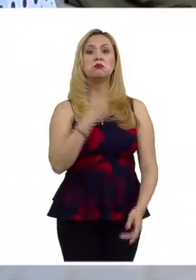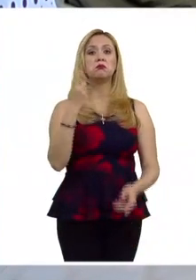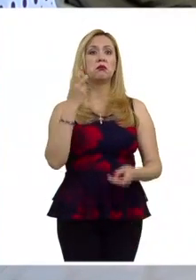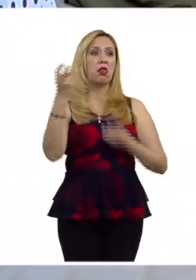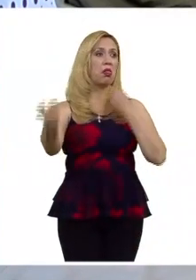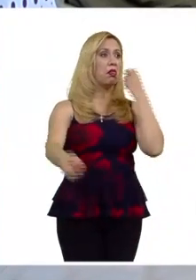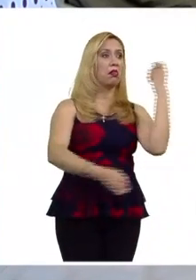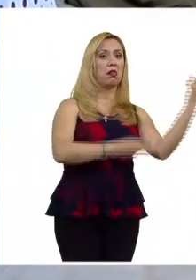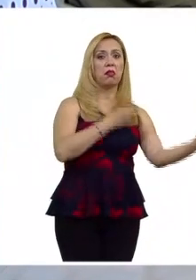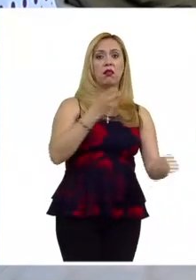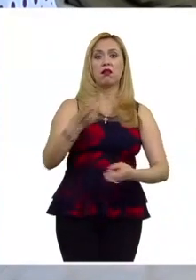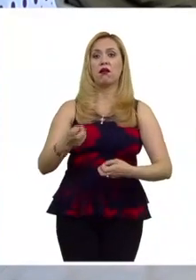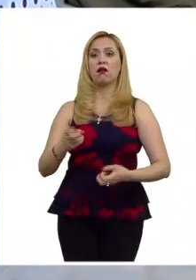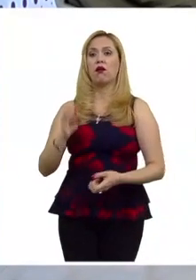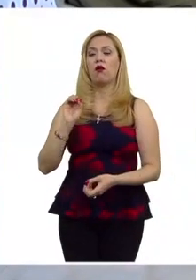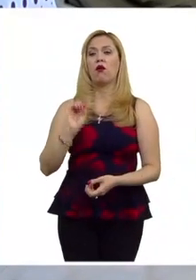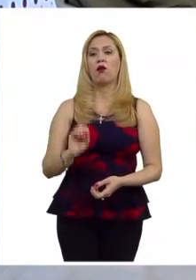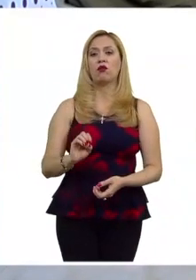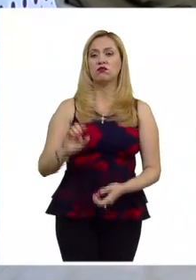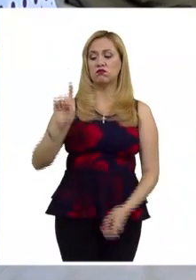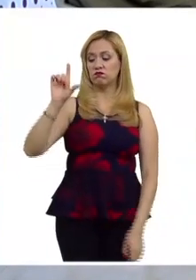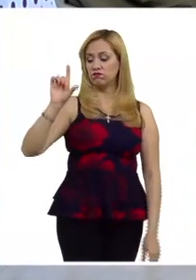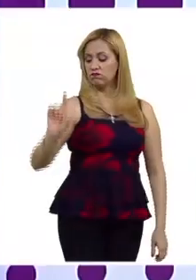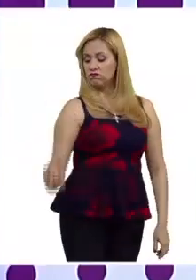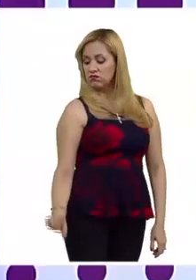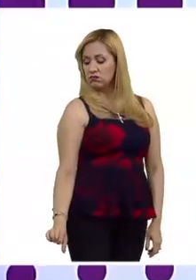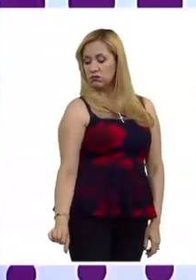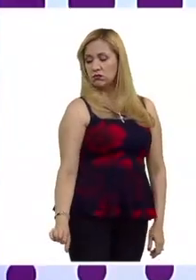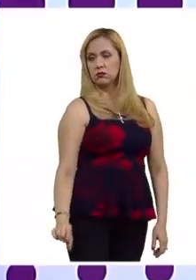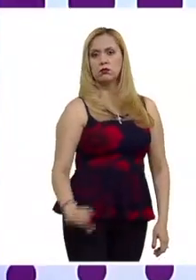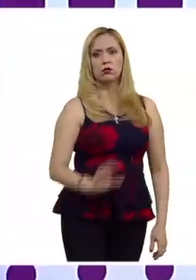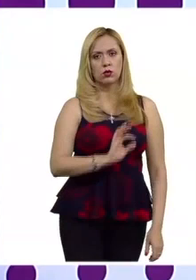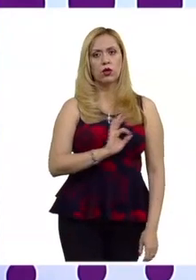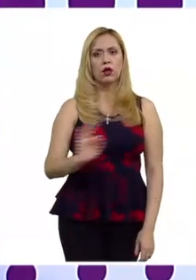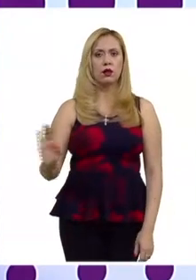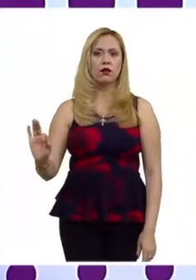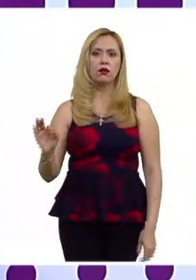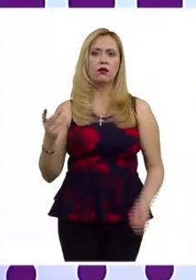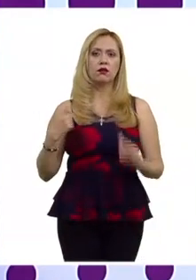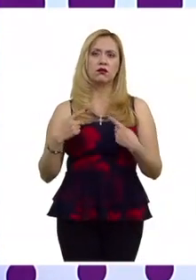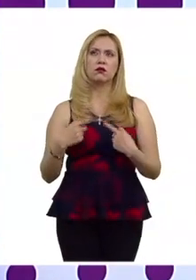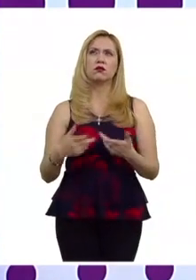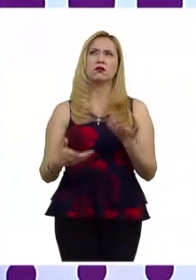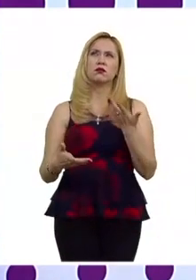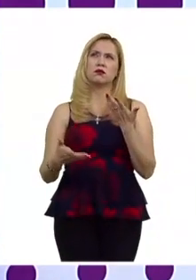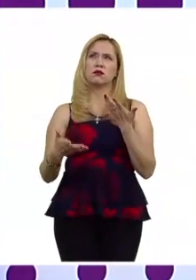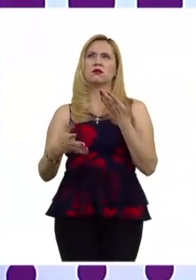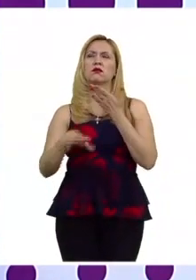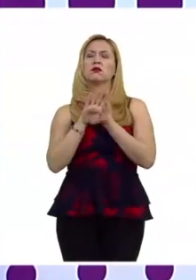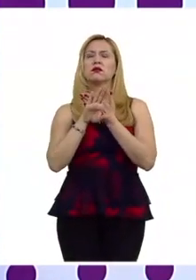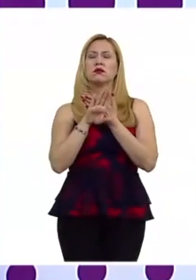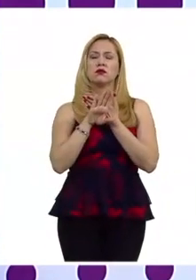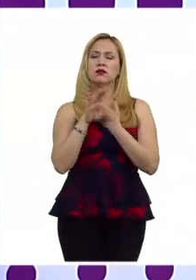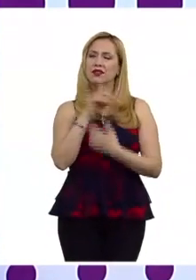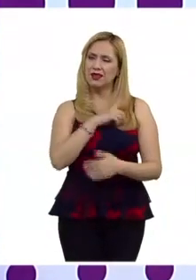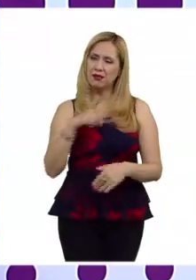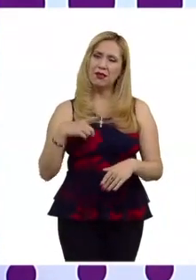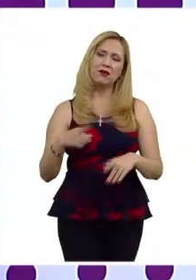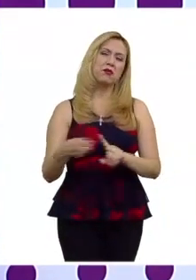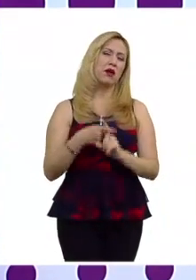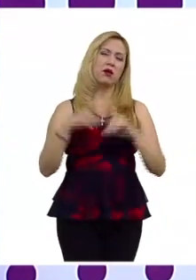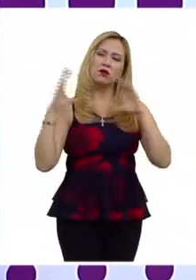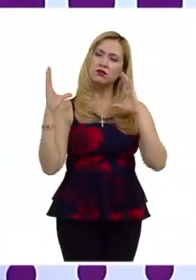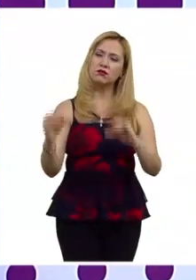inferioridad genera daño entonces creo que podríamos trabajar mucho más en el tema de la educación